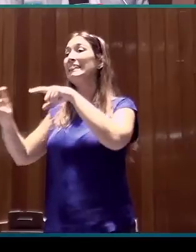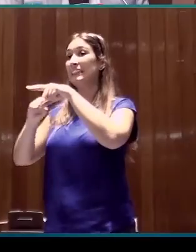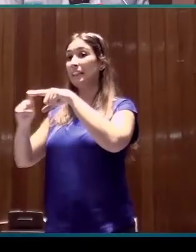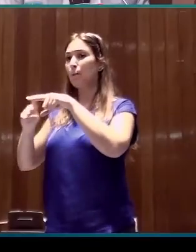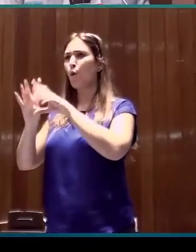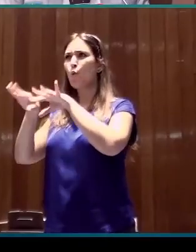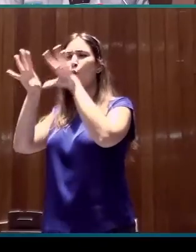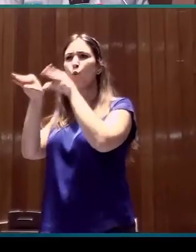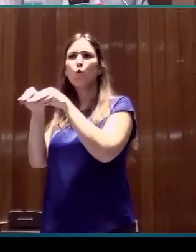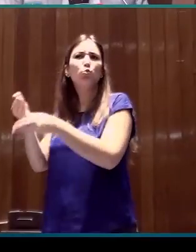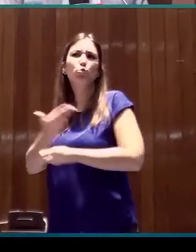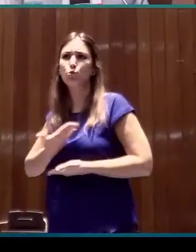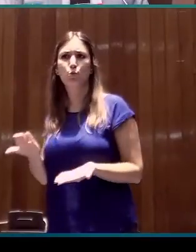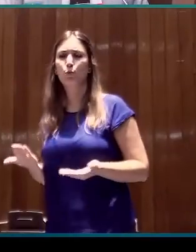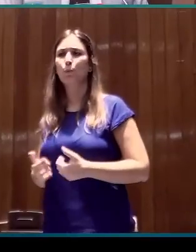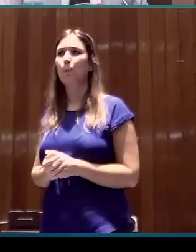conclusión.